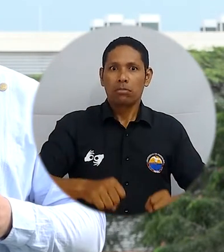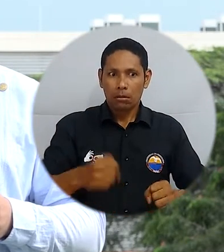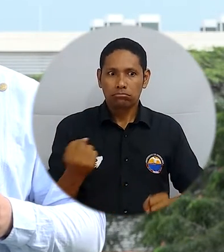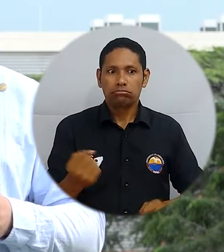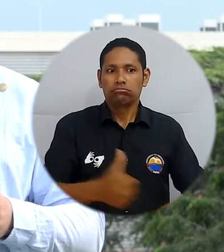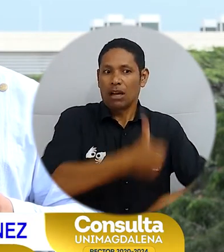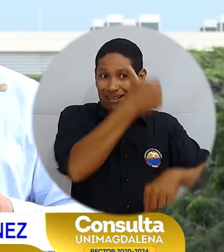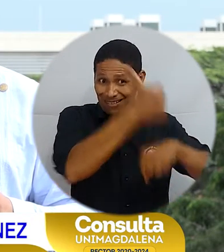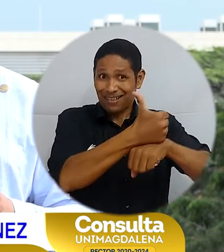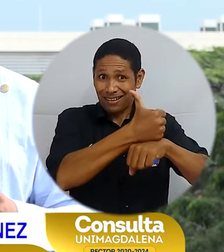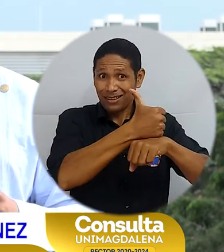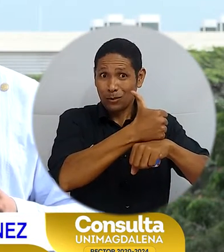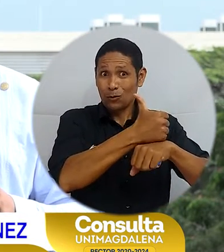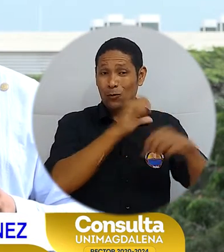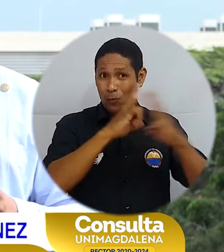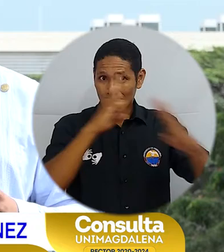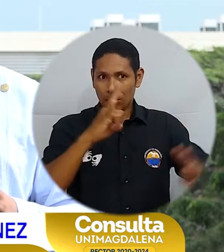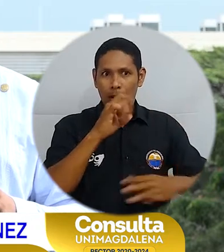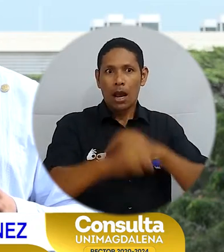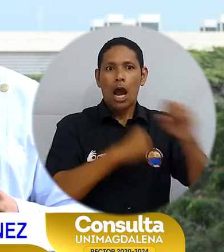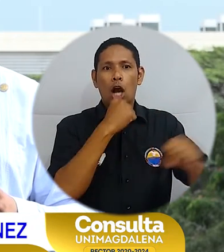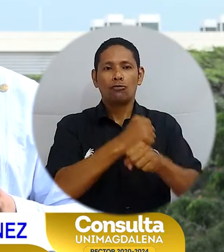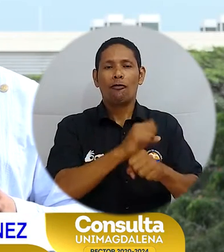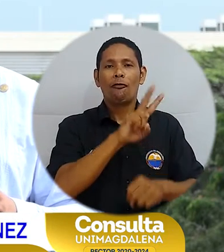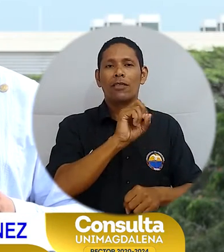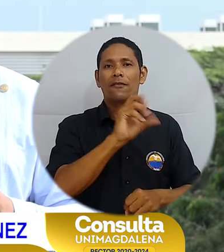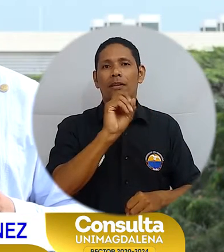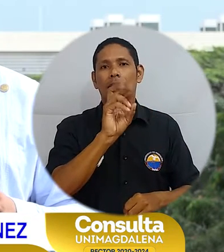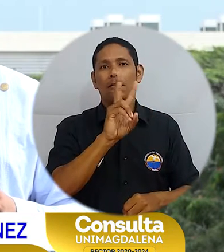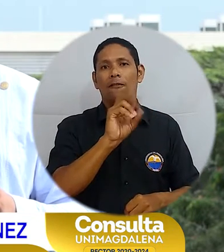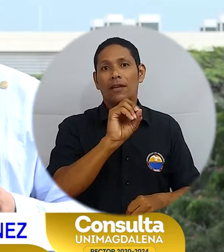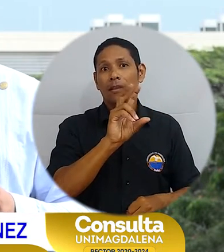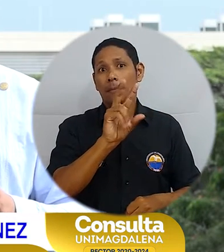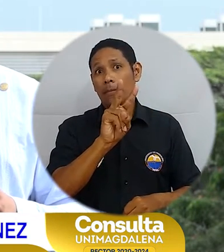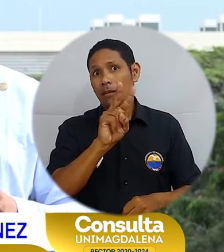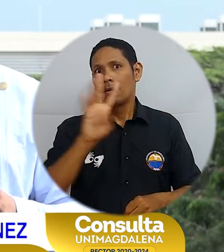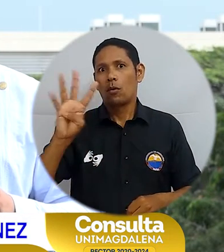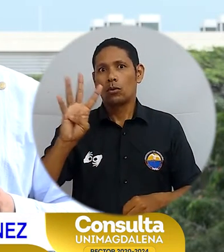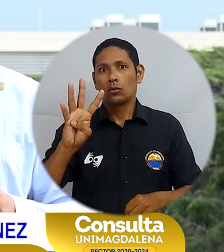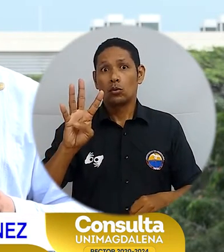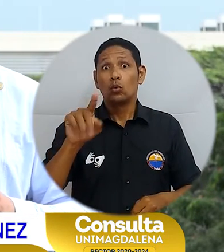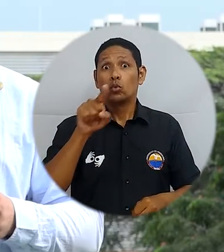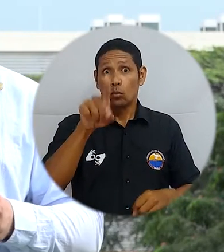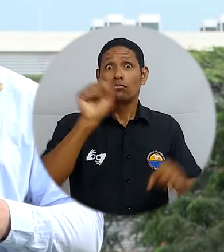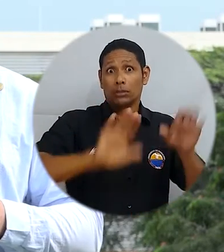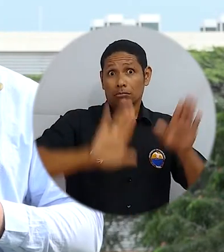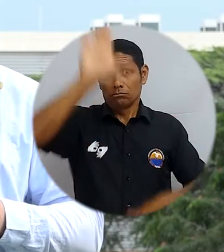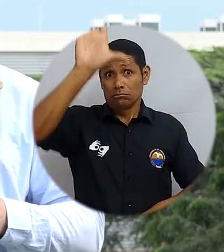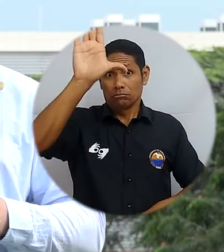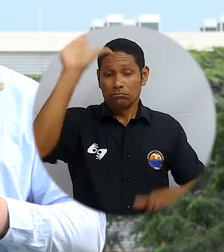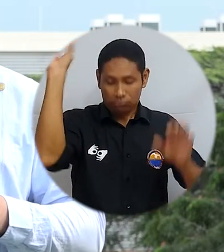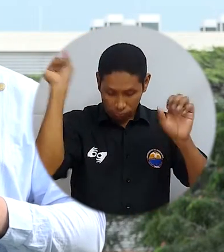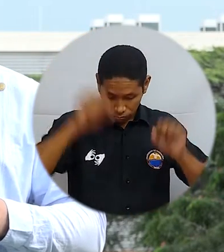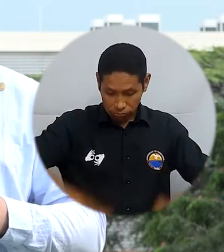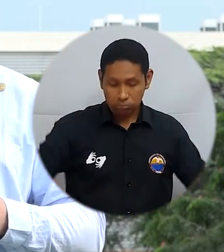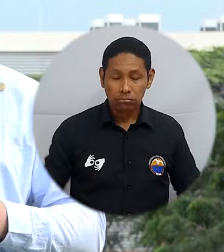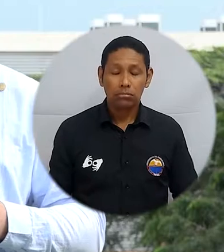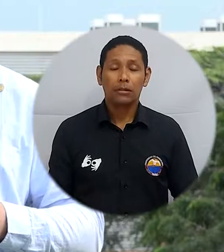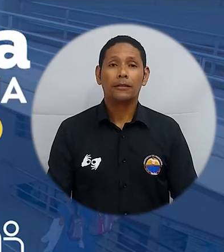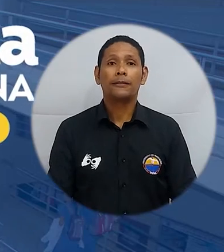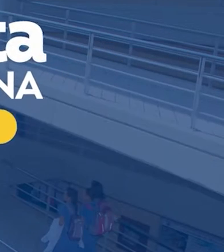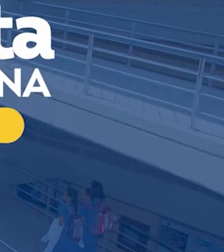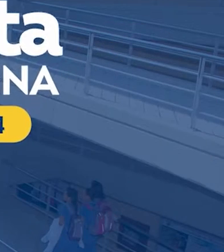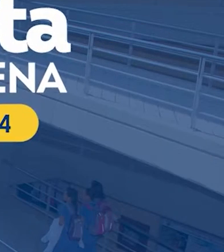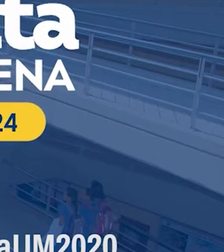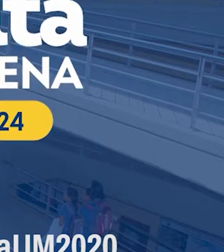de la Universidad Magdalena para el periodo 2020-2024. Participa porque tu universidad espera que lo hagas por ella. Muchas